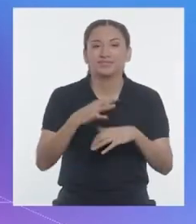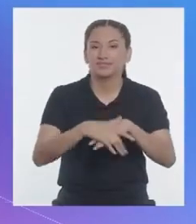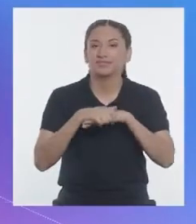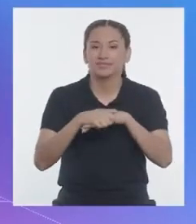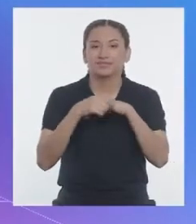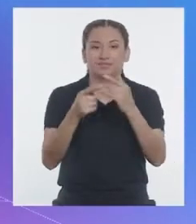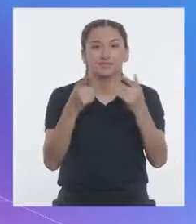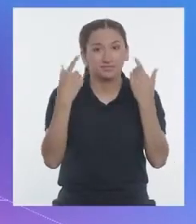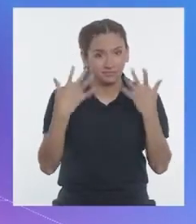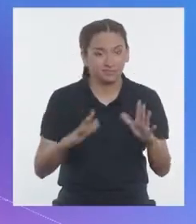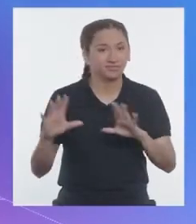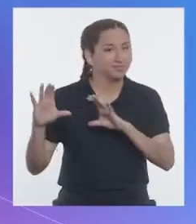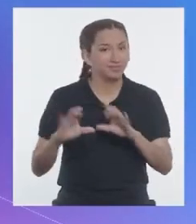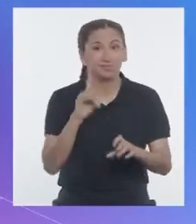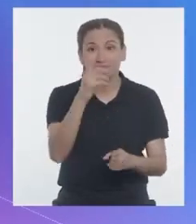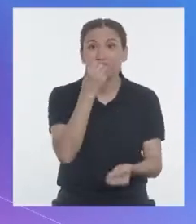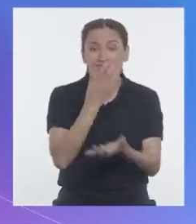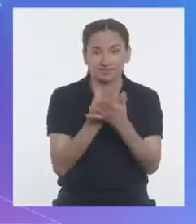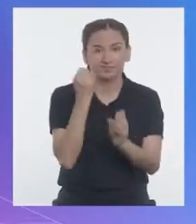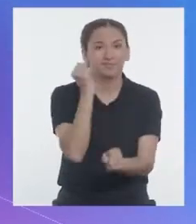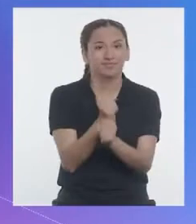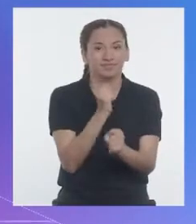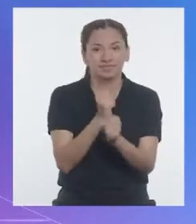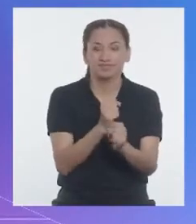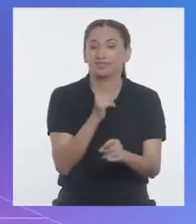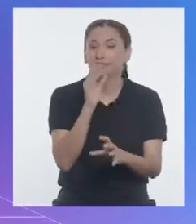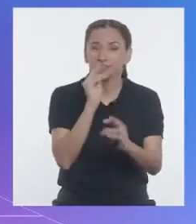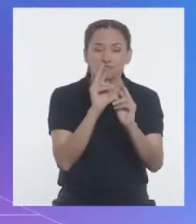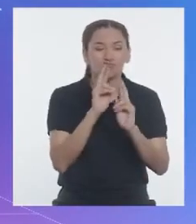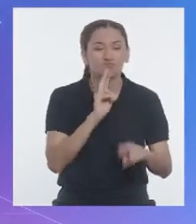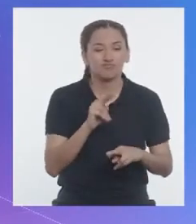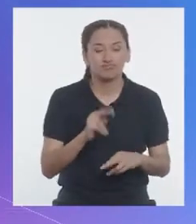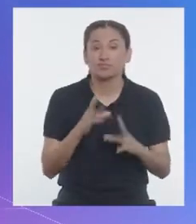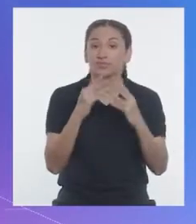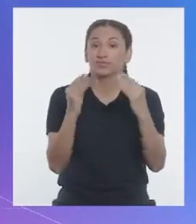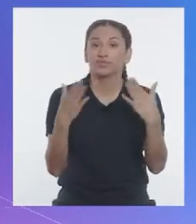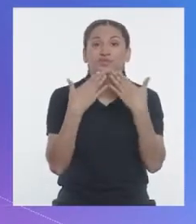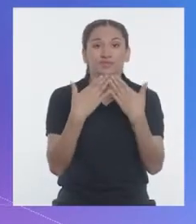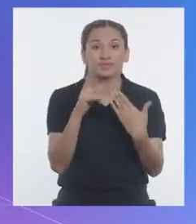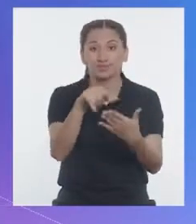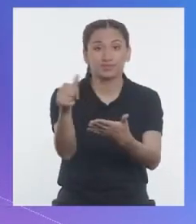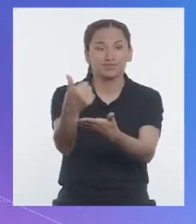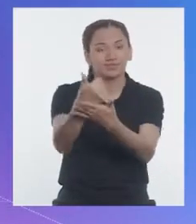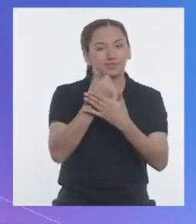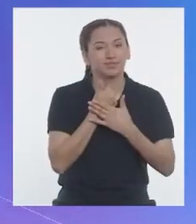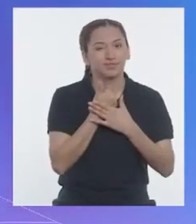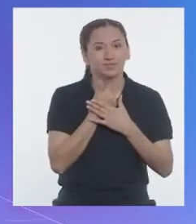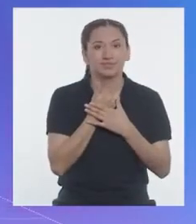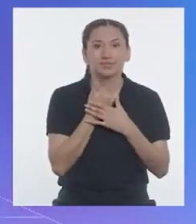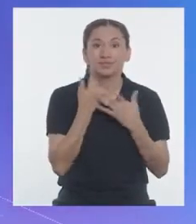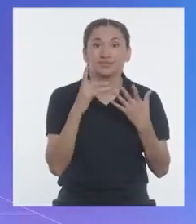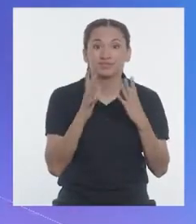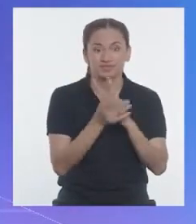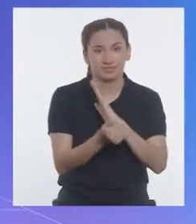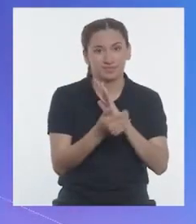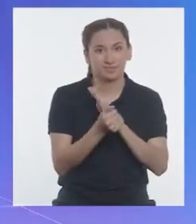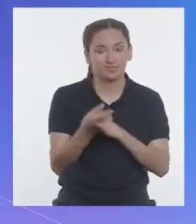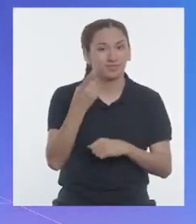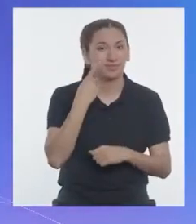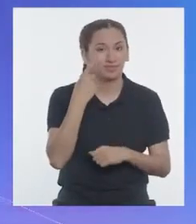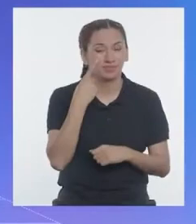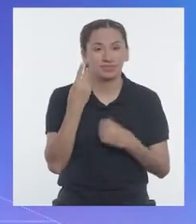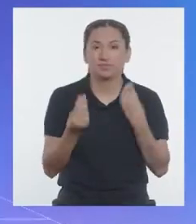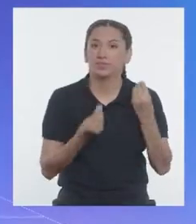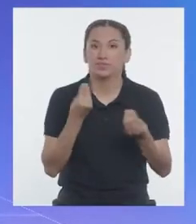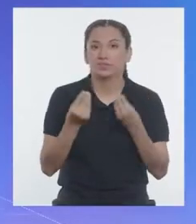¡Felicitaciones! Han realizado un gran trabajo. Y muchas gracias porque me han ayudado a conseguir la habilidad para